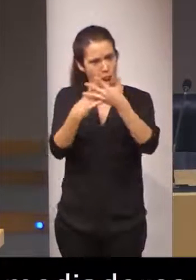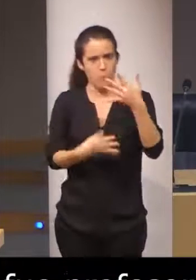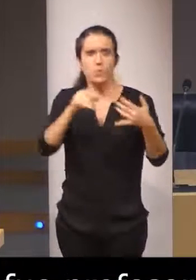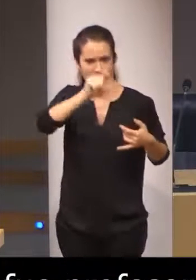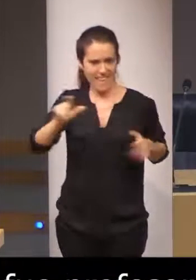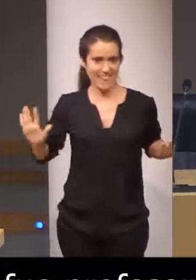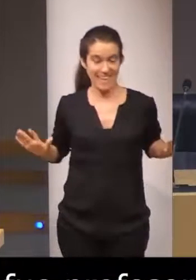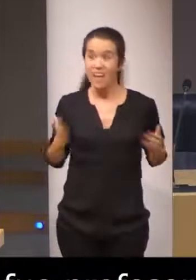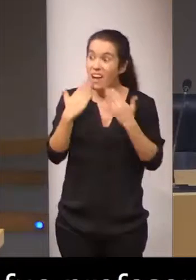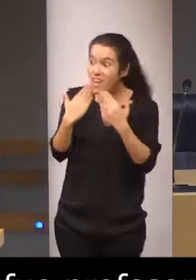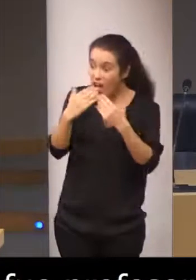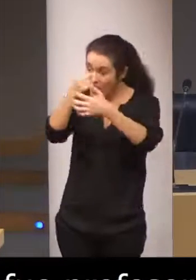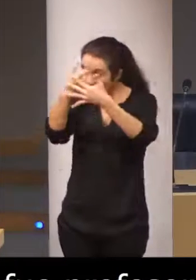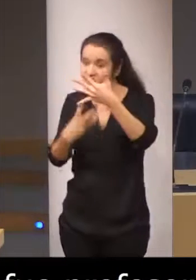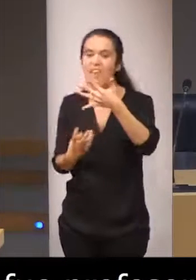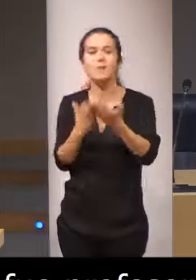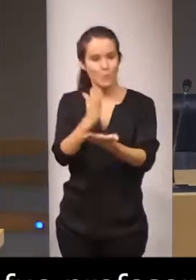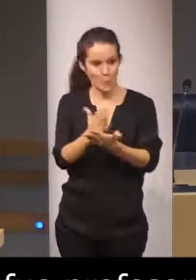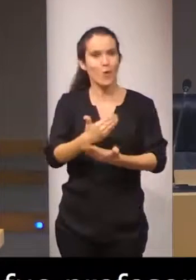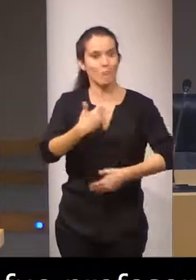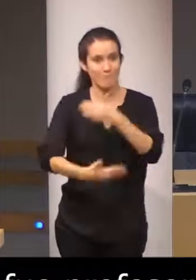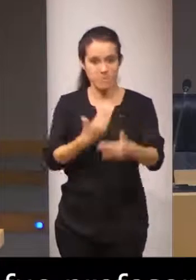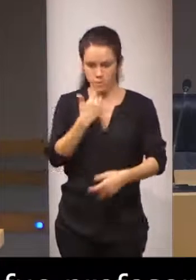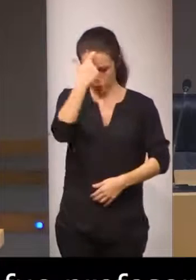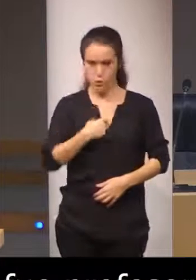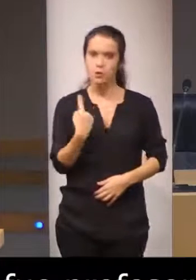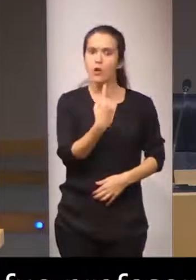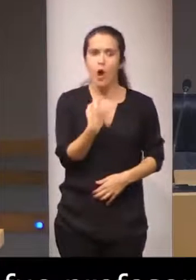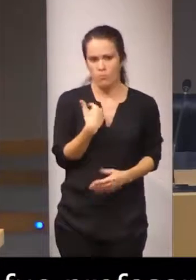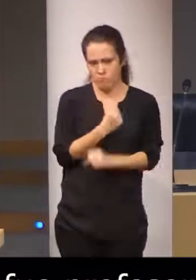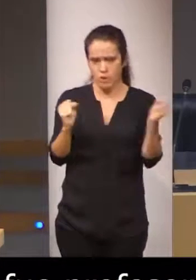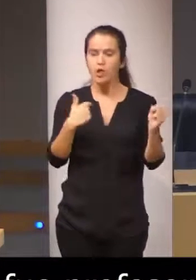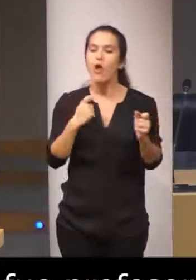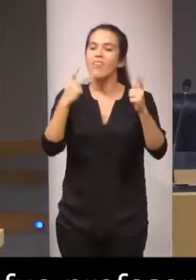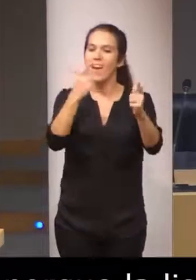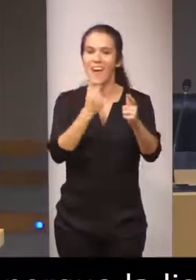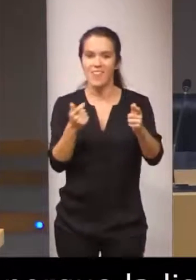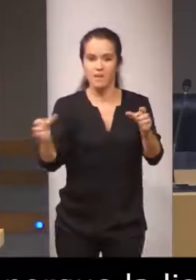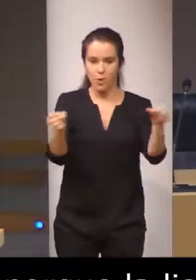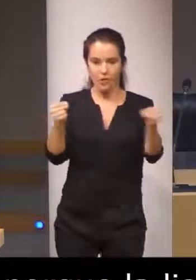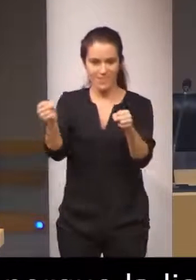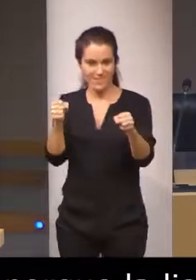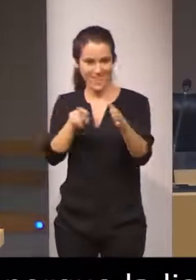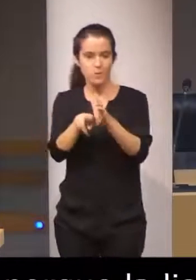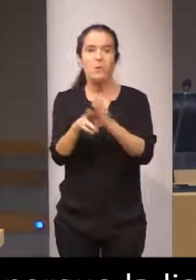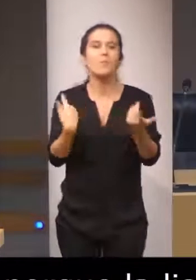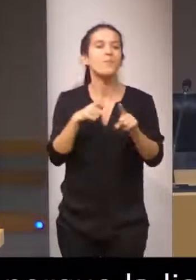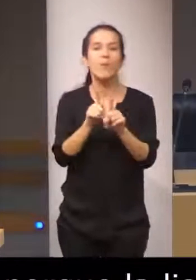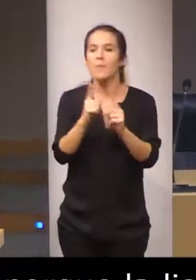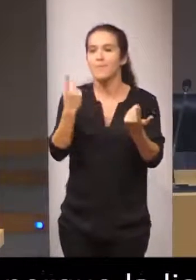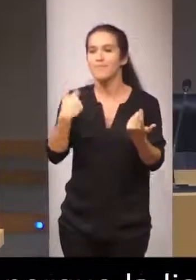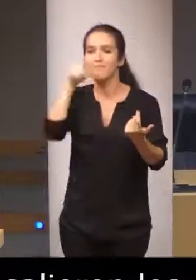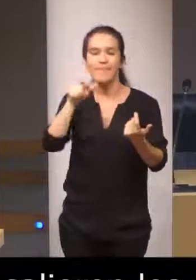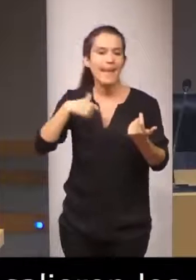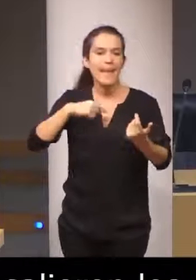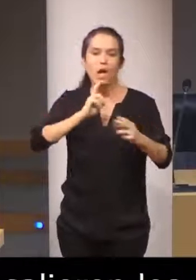gracias a ello salieron los cursos porque yo solo he sido un facilitador bueno pero por eso de que alguien figura en